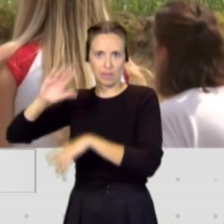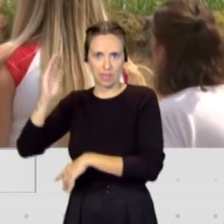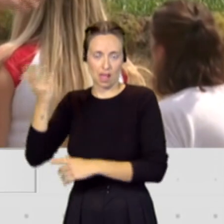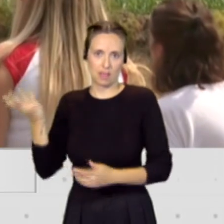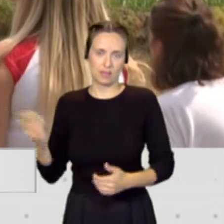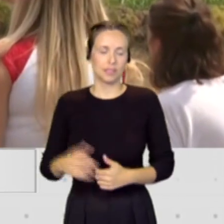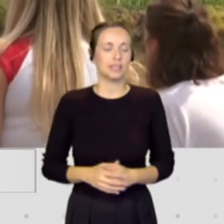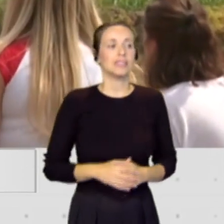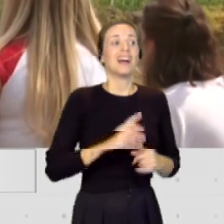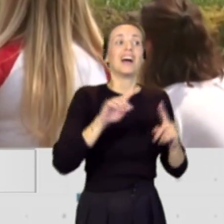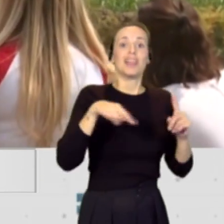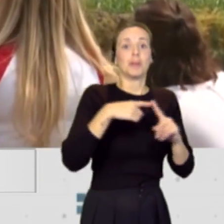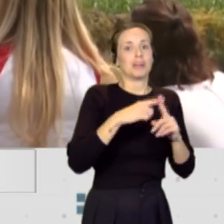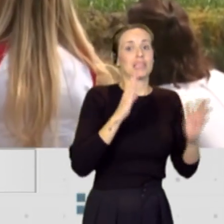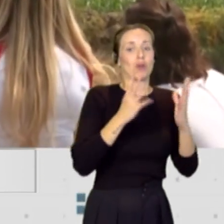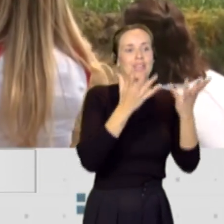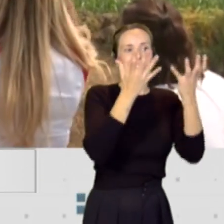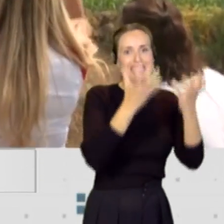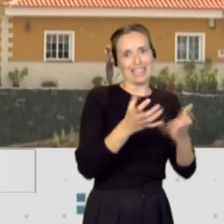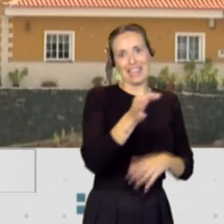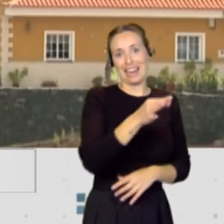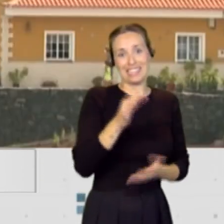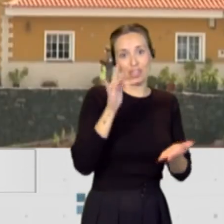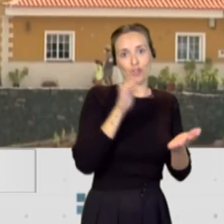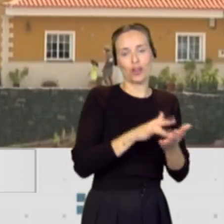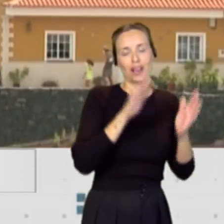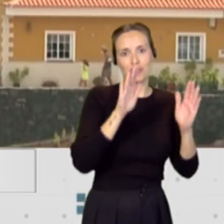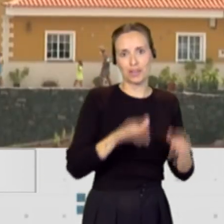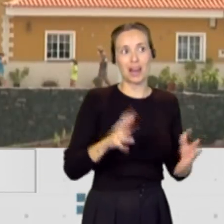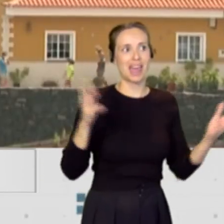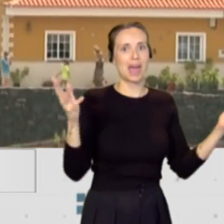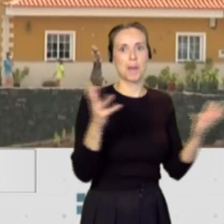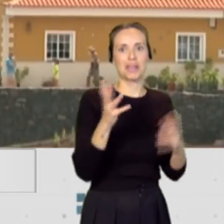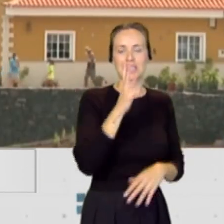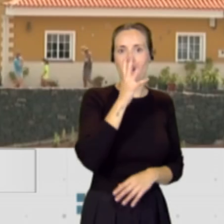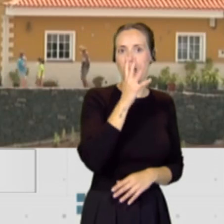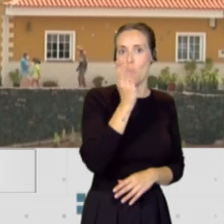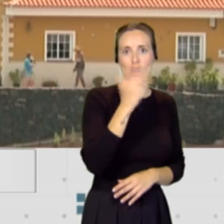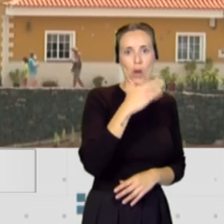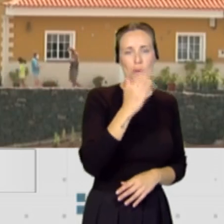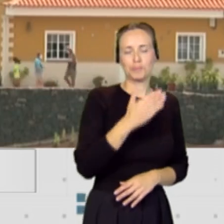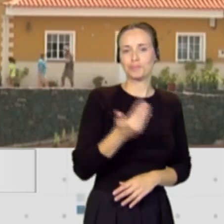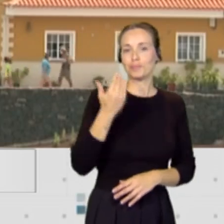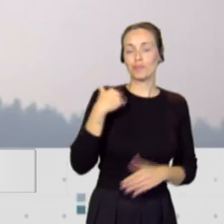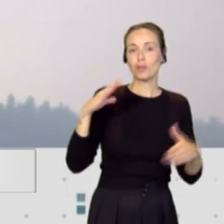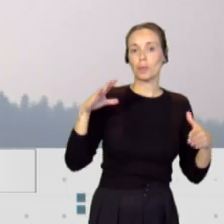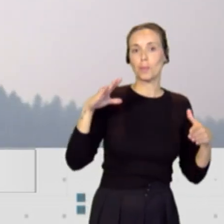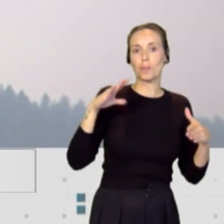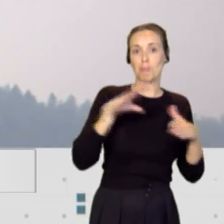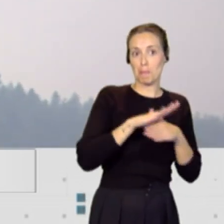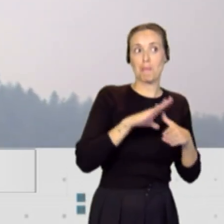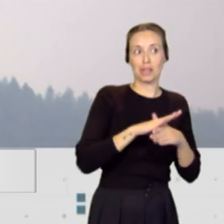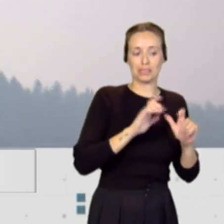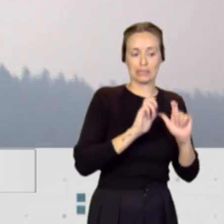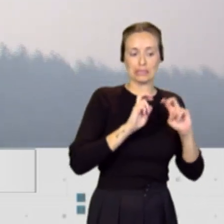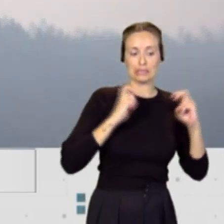esto se suma que la sequía que atraviesa la isla ha obligado a declarar esa emergencia hídrica. Este martes se reunía la mesa de la sequía y conocíamos